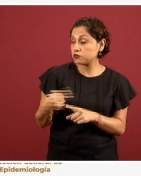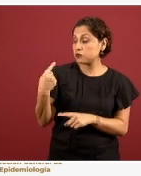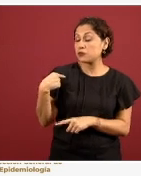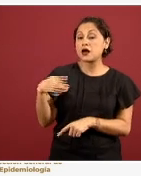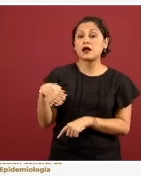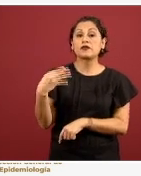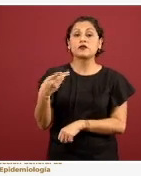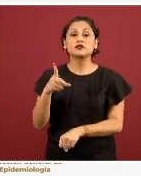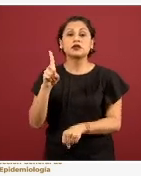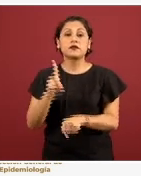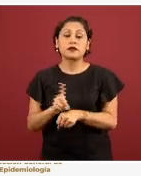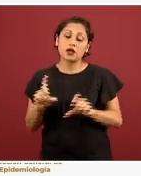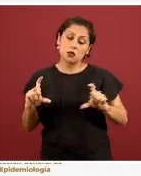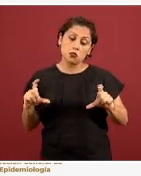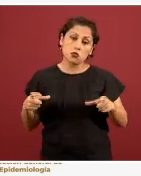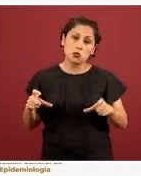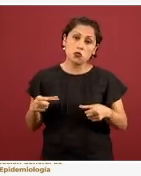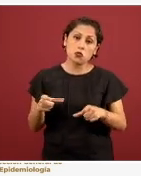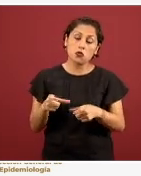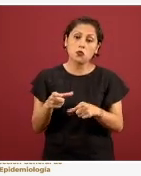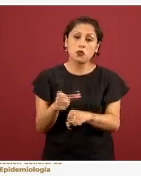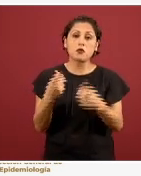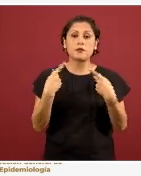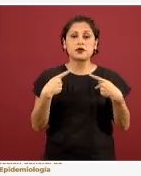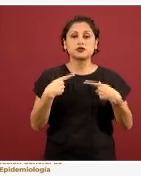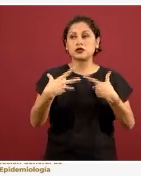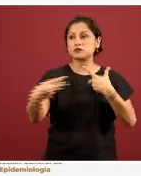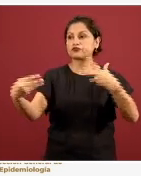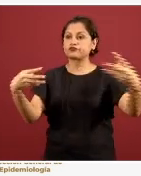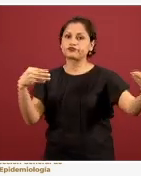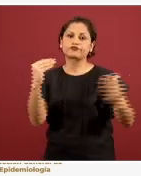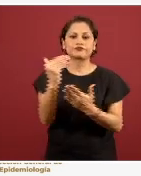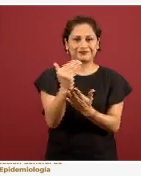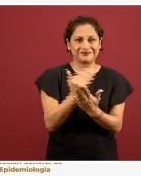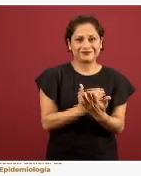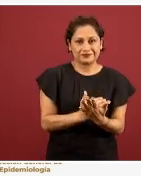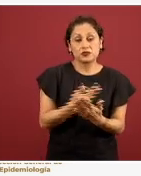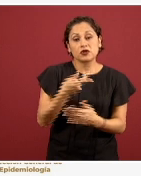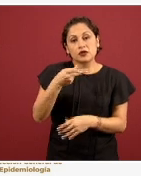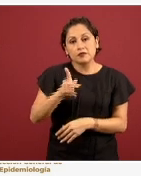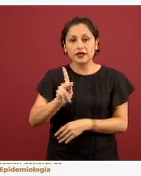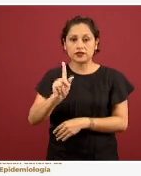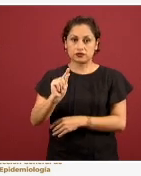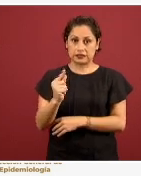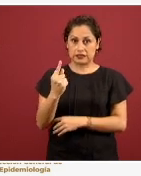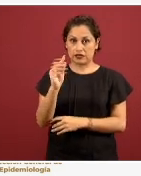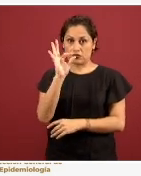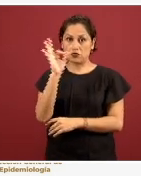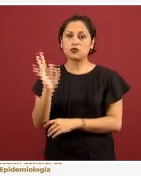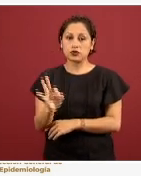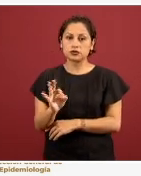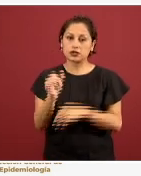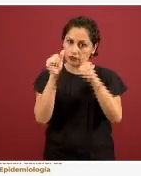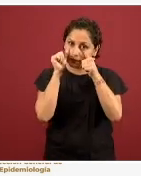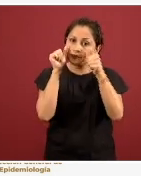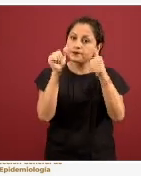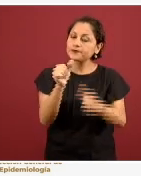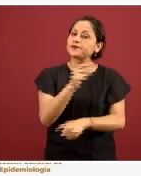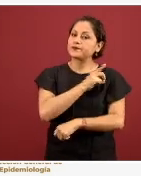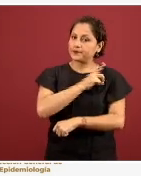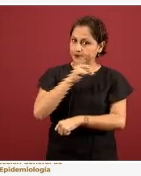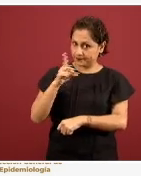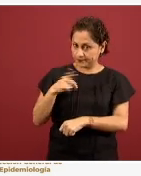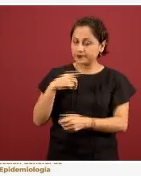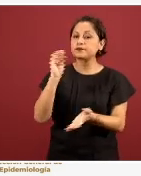menos los casos que se han mantenido activo, pero de todas maneras 71 por ciento es todavía una cifra importante en relación